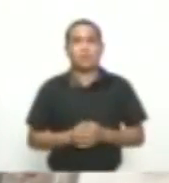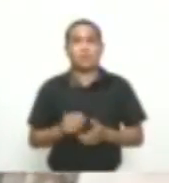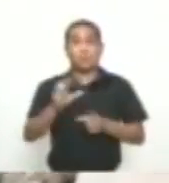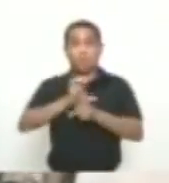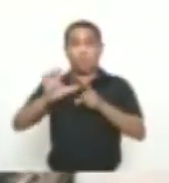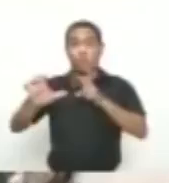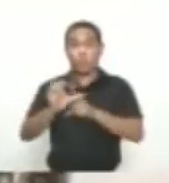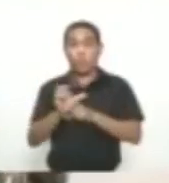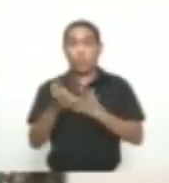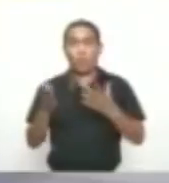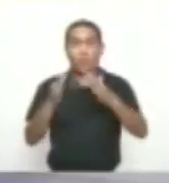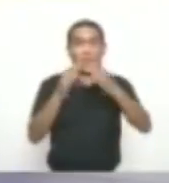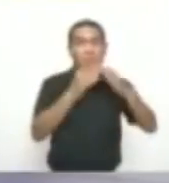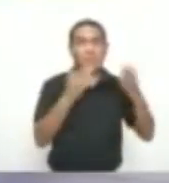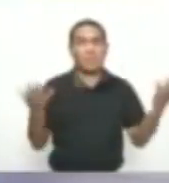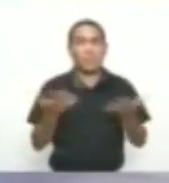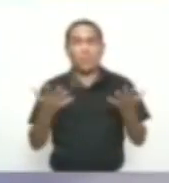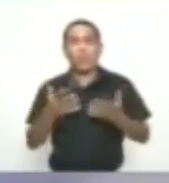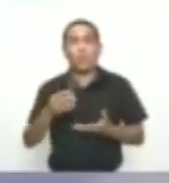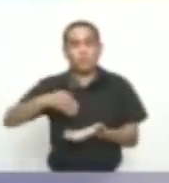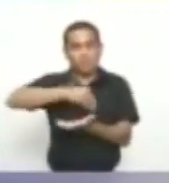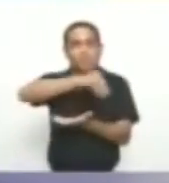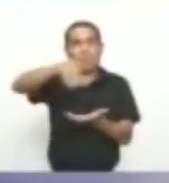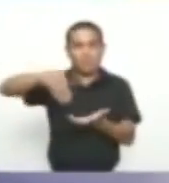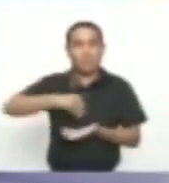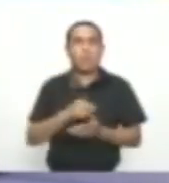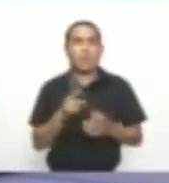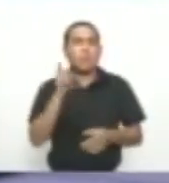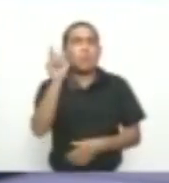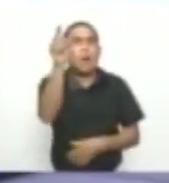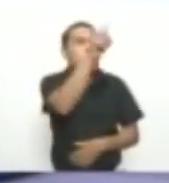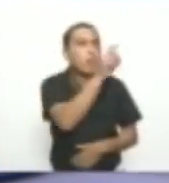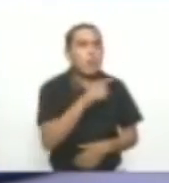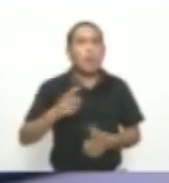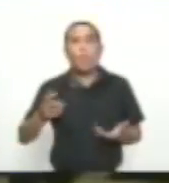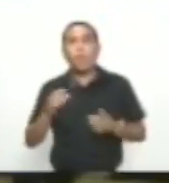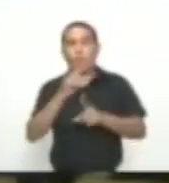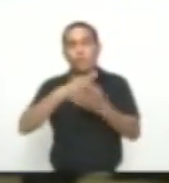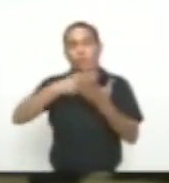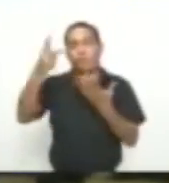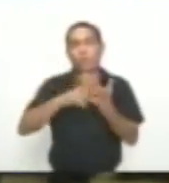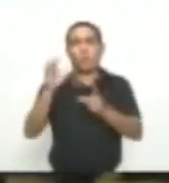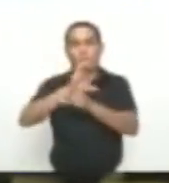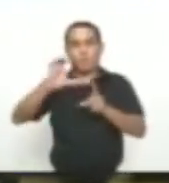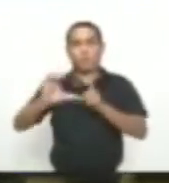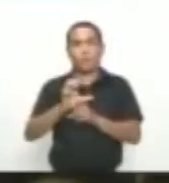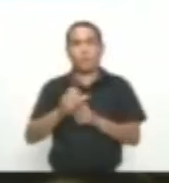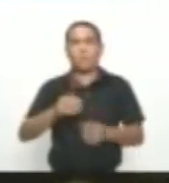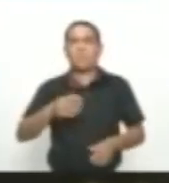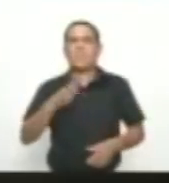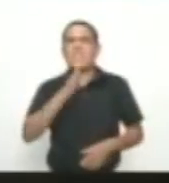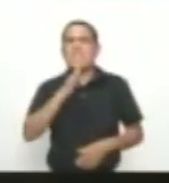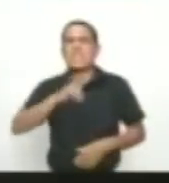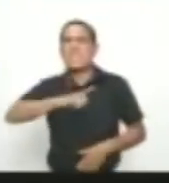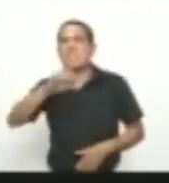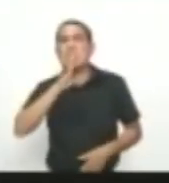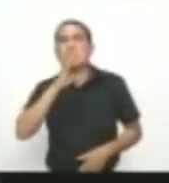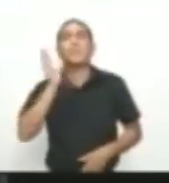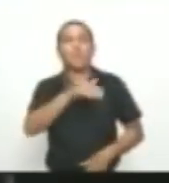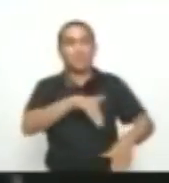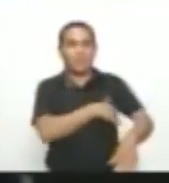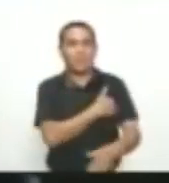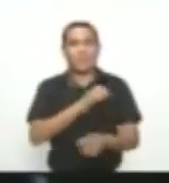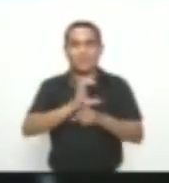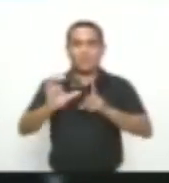cultura De ocho municipios Del departamento Del Atlántico A través Del proyecto Cultural El programa Liderado por la Secretaría De Cultura Y Patrimonio